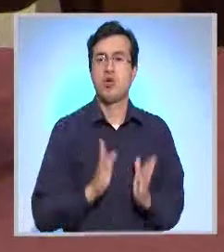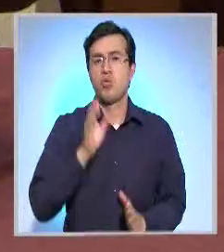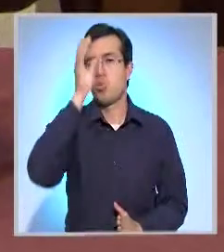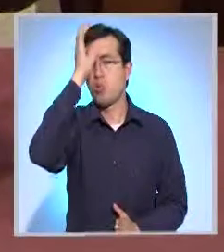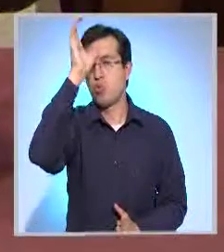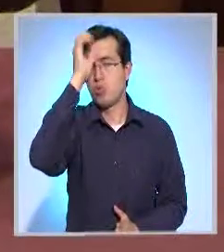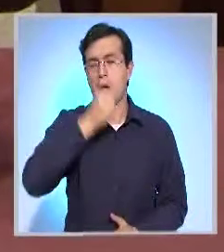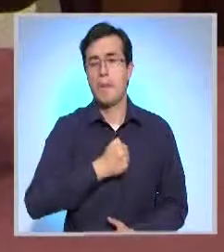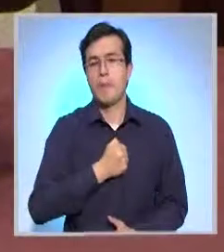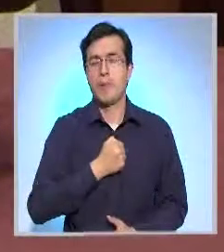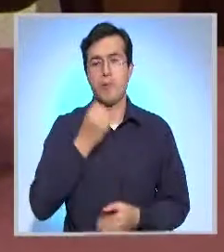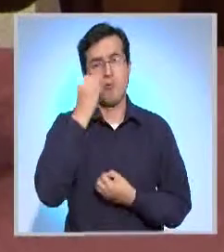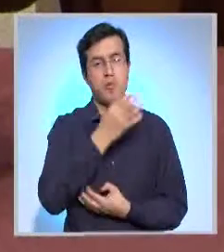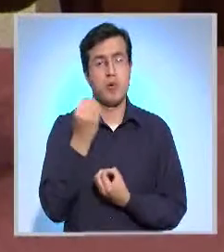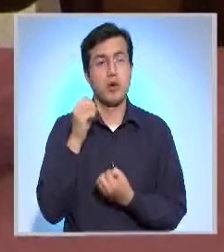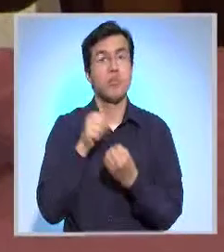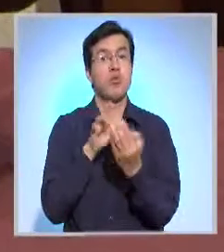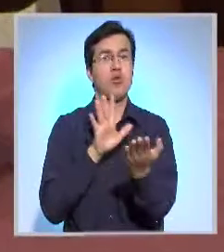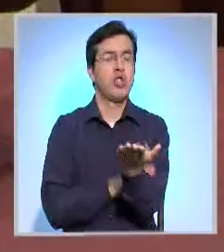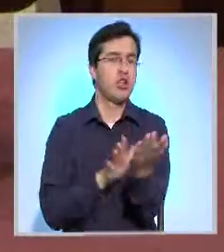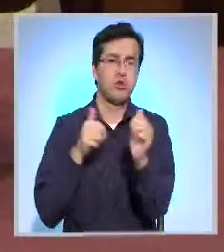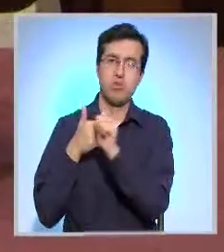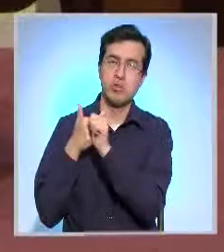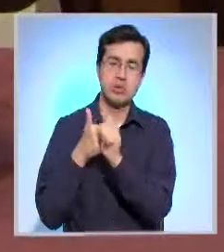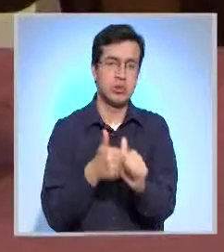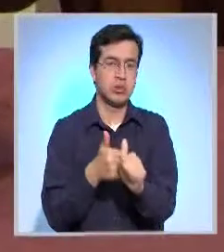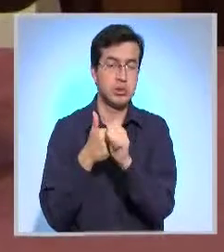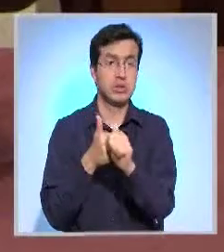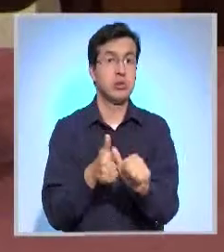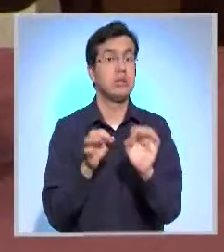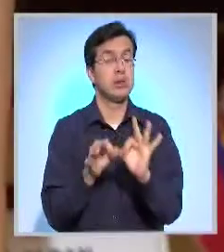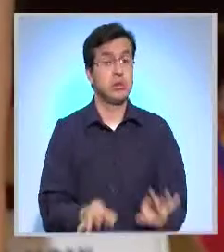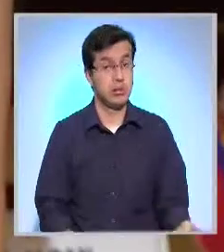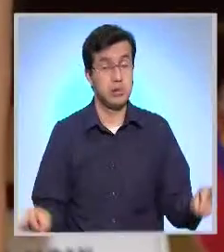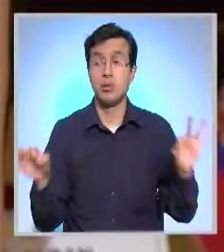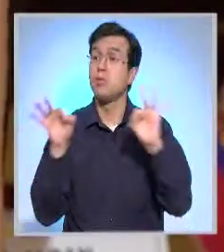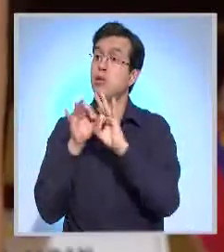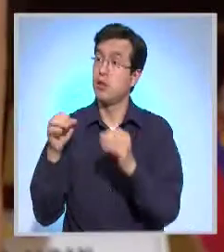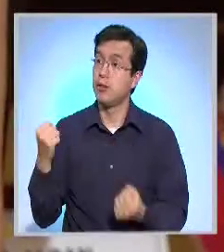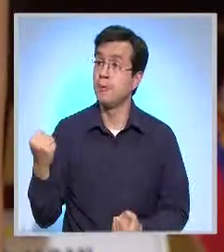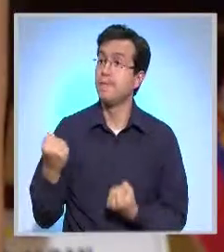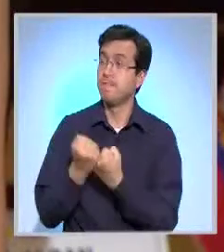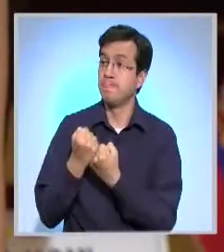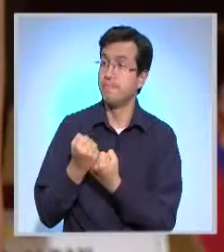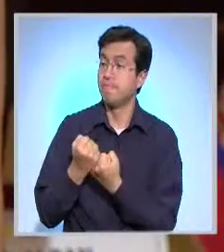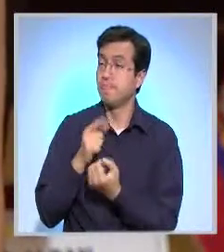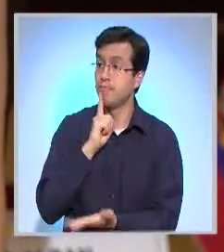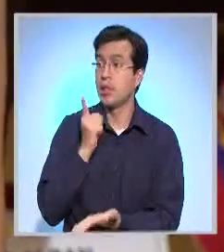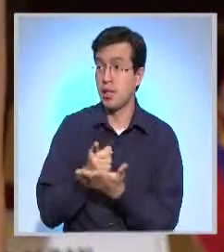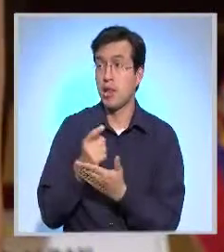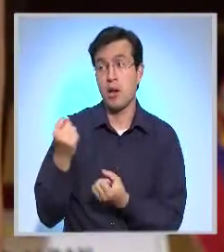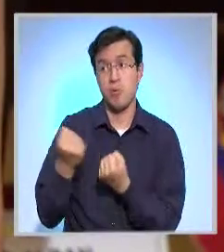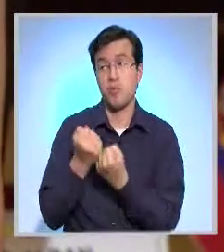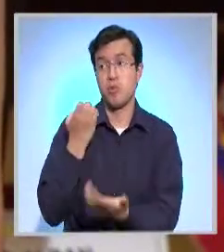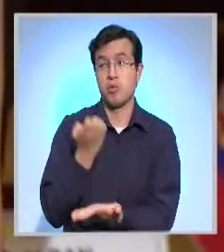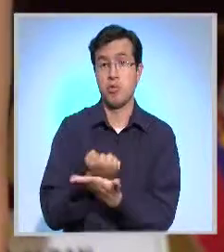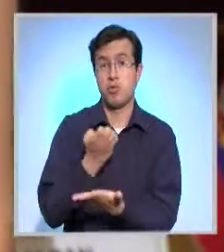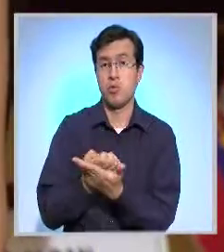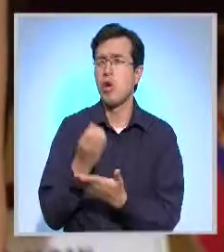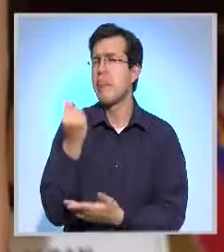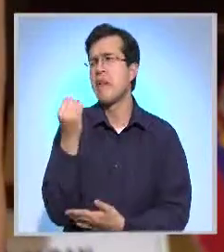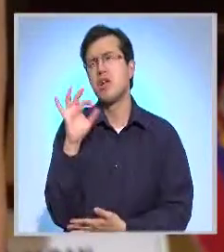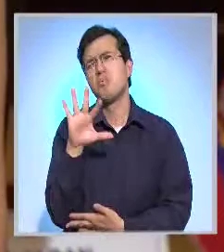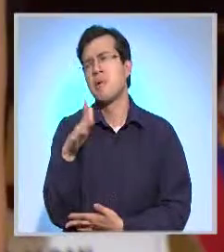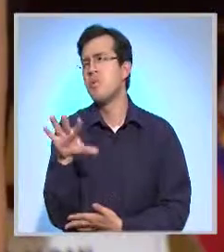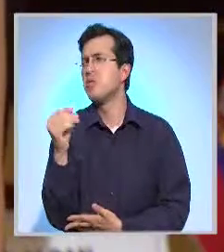es que estos proyectos permanezcan en el tiempo, para ello es fundamental el apoyo y en este caso un apoyo económico, que hablamos de